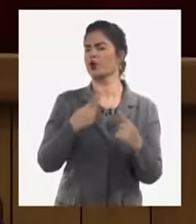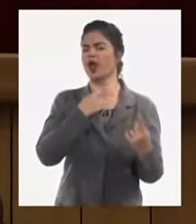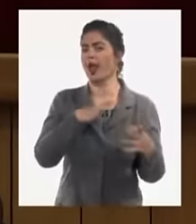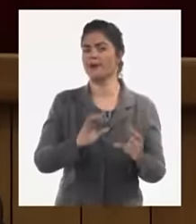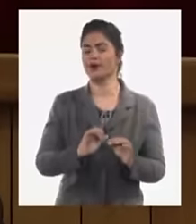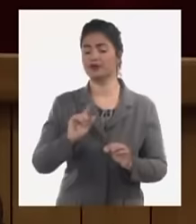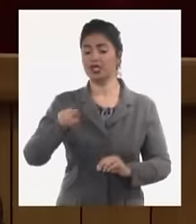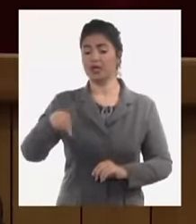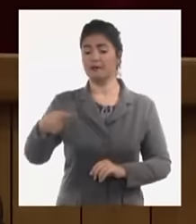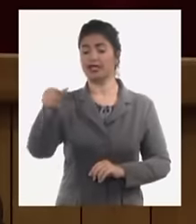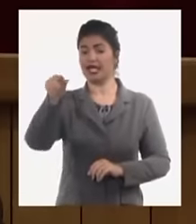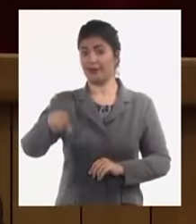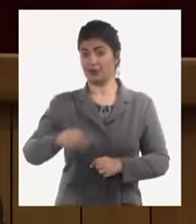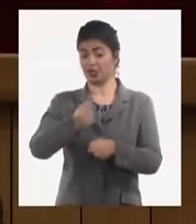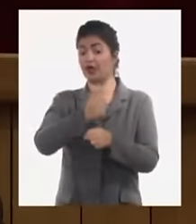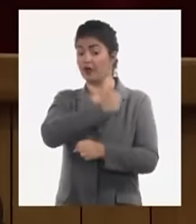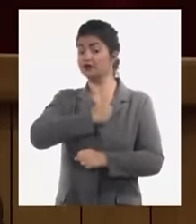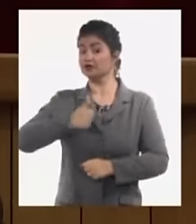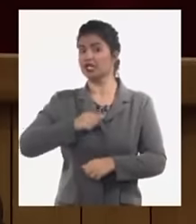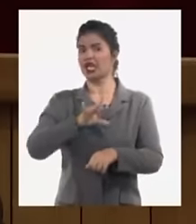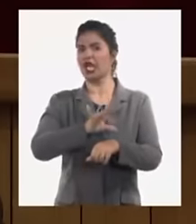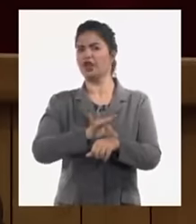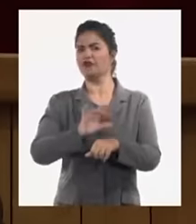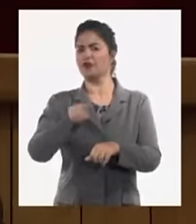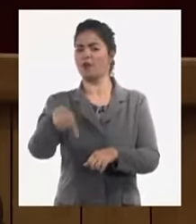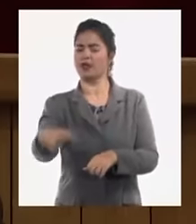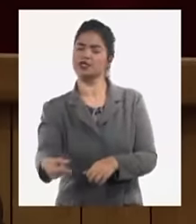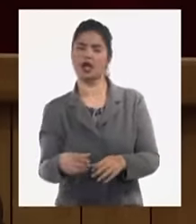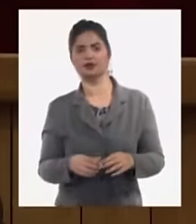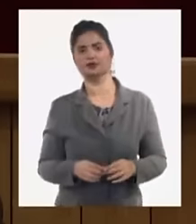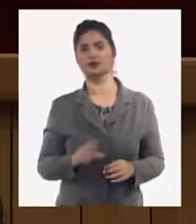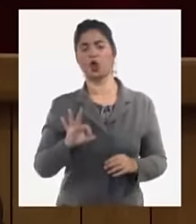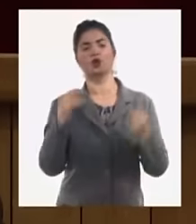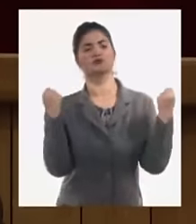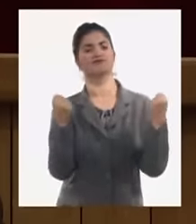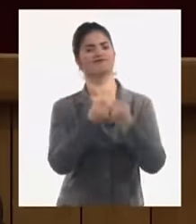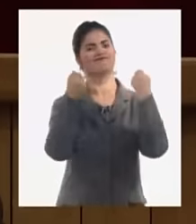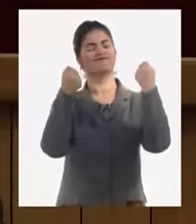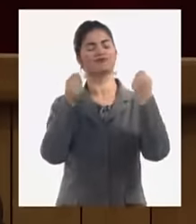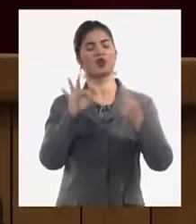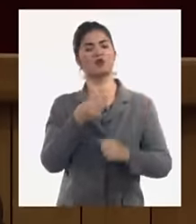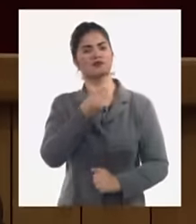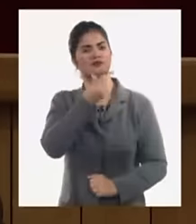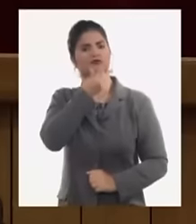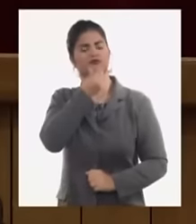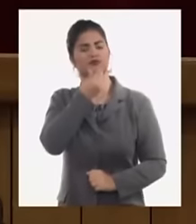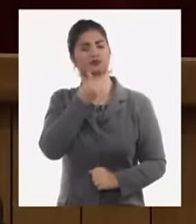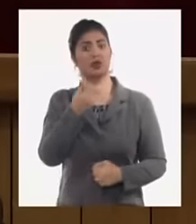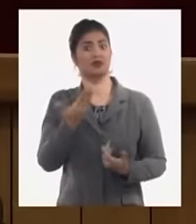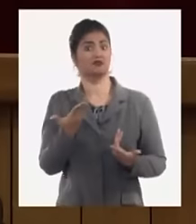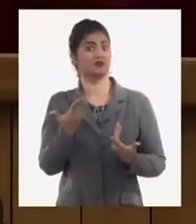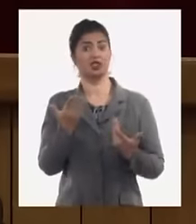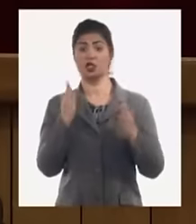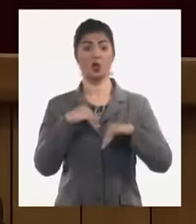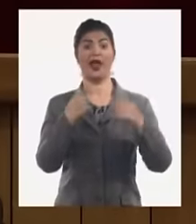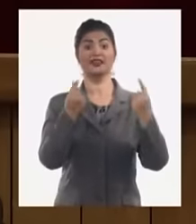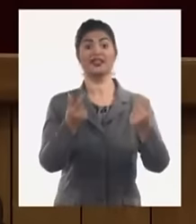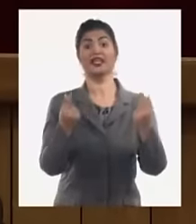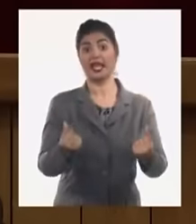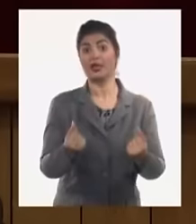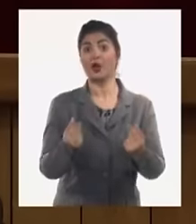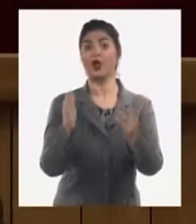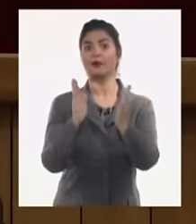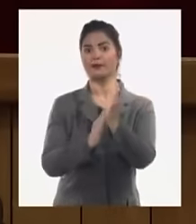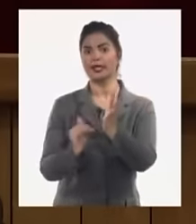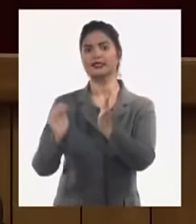enferma mañana se accidenta o ya envejeció y no tiene una seguridad social y nosotros